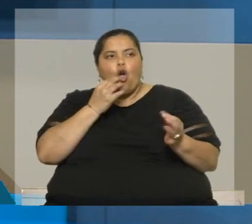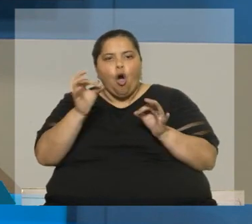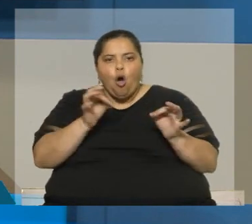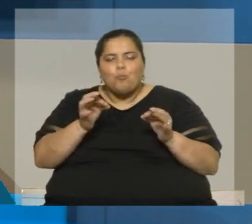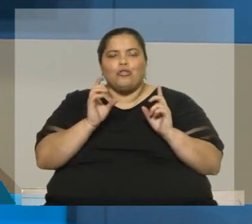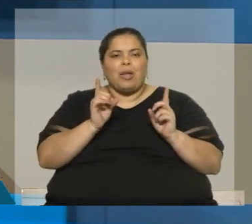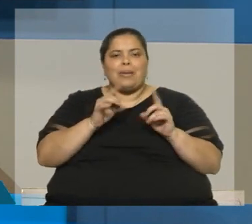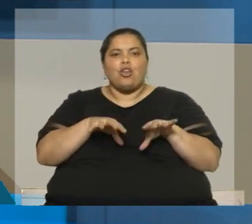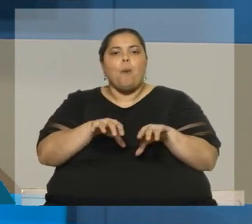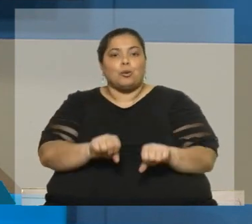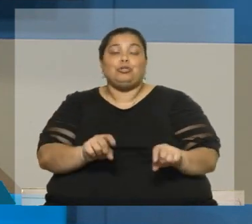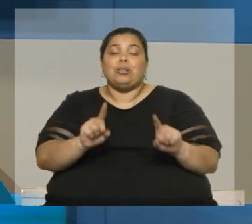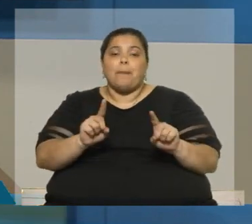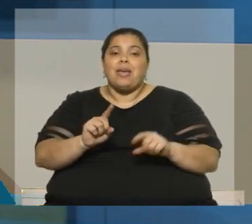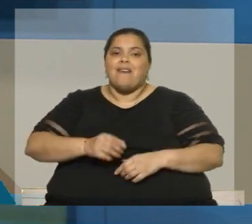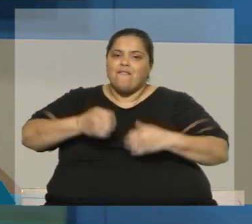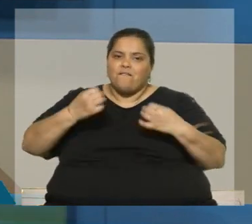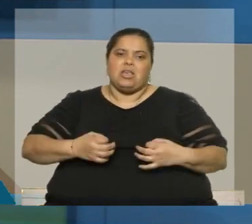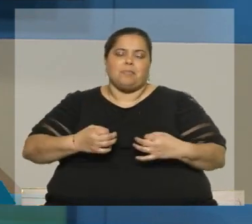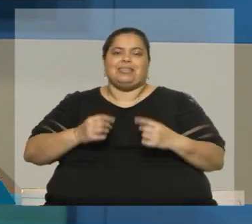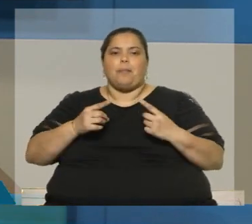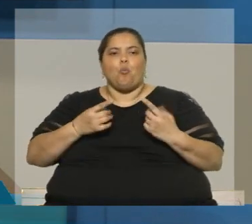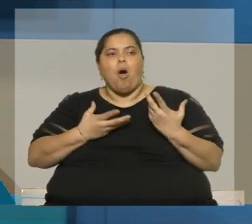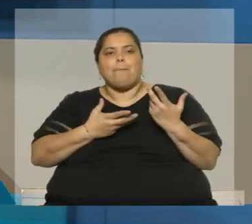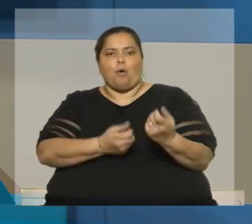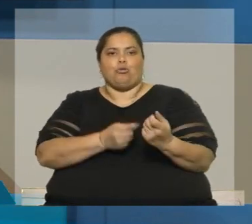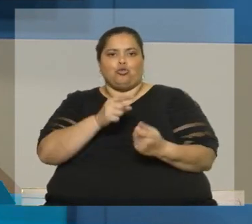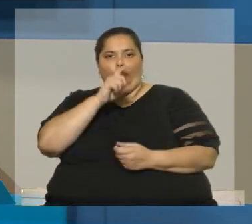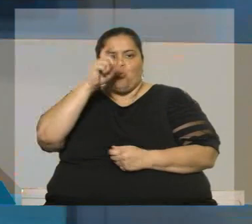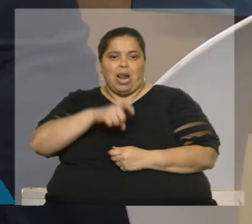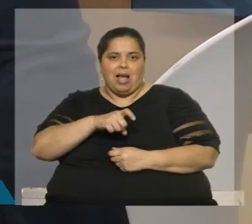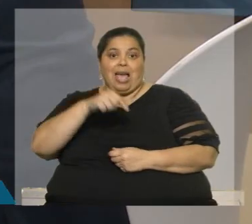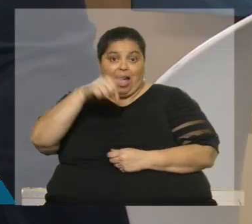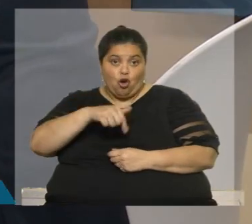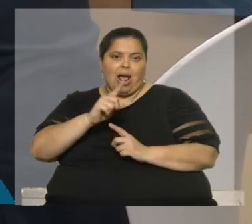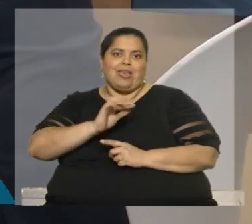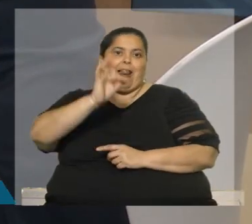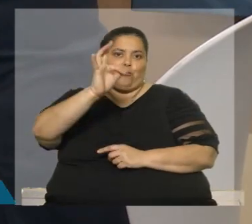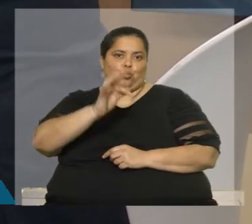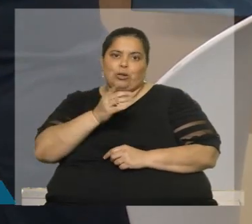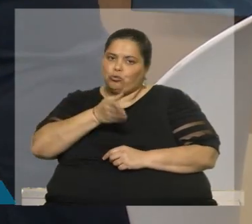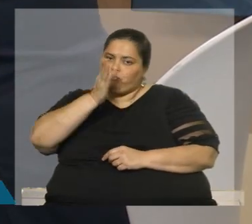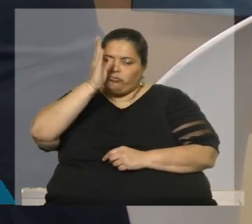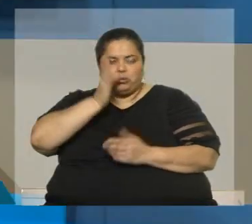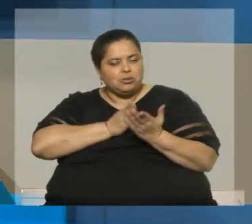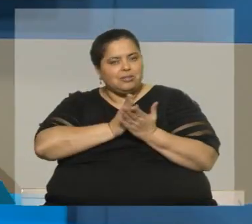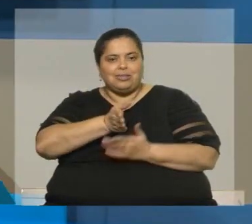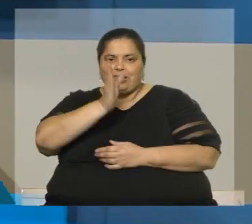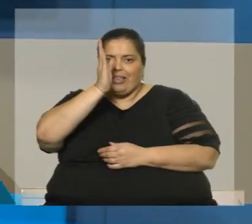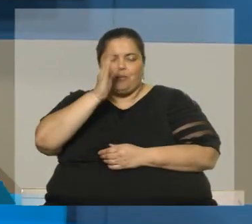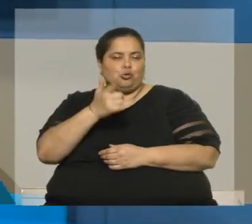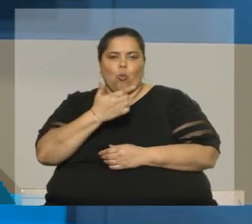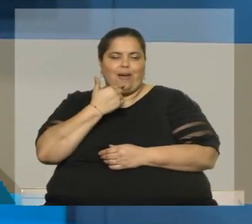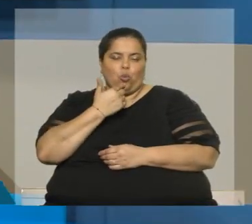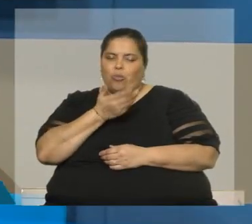la firmeza y el compromiso está con el pueblo ucraniano ahora y en su futuro y eso es mucho. Y van a seguir por esa línea, digamos. Sí, no tengo ninguna